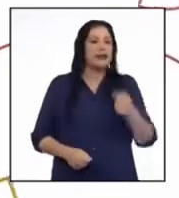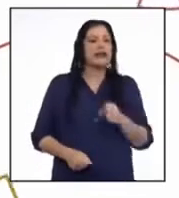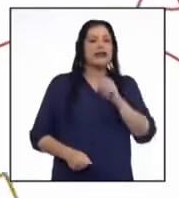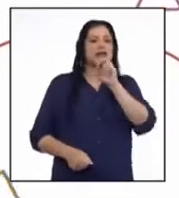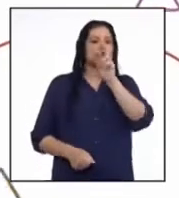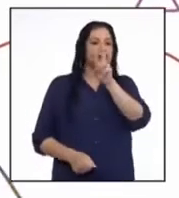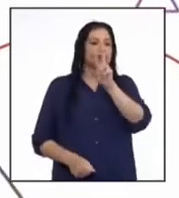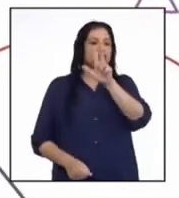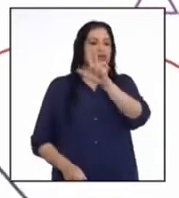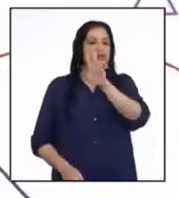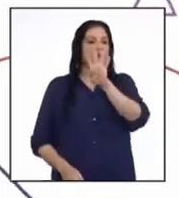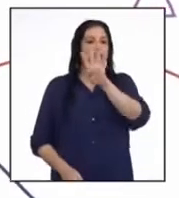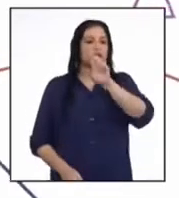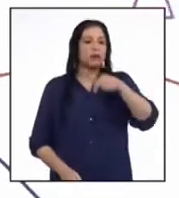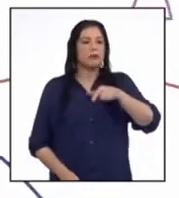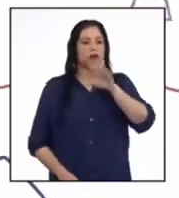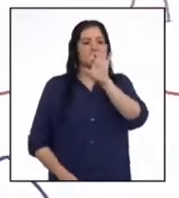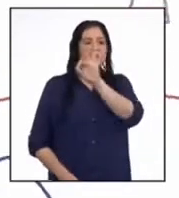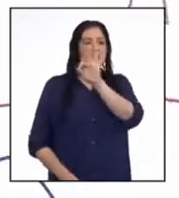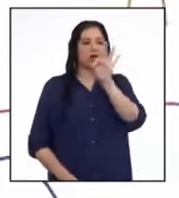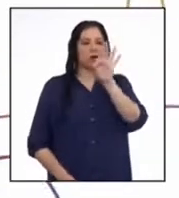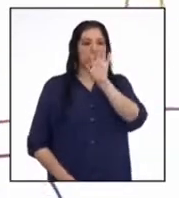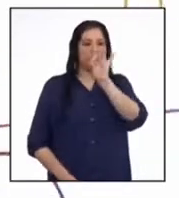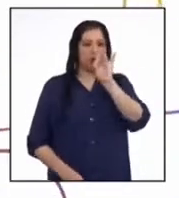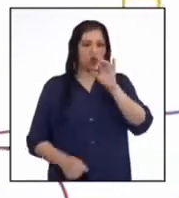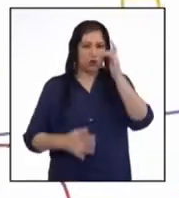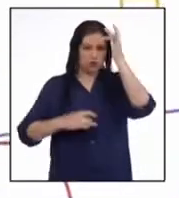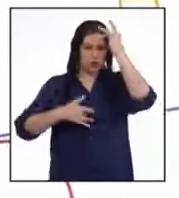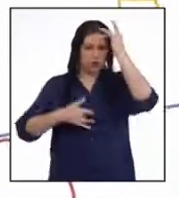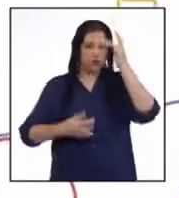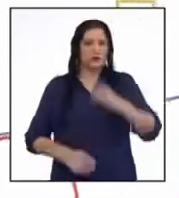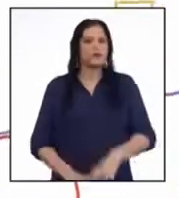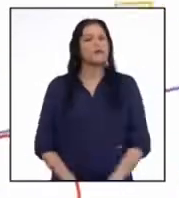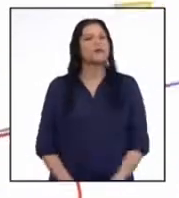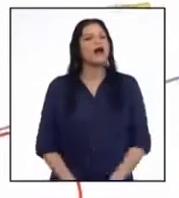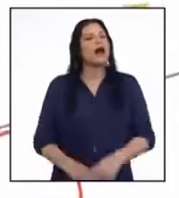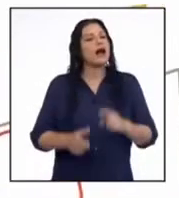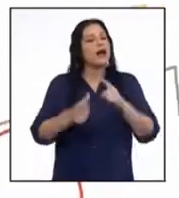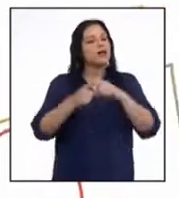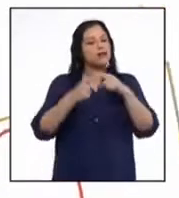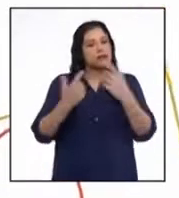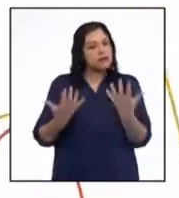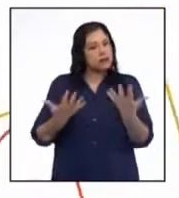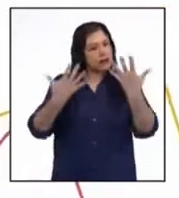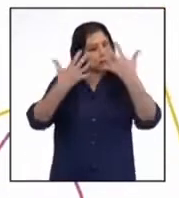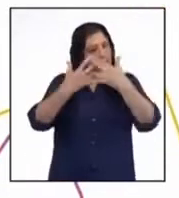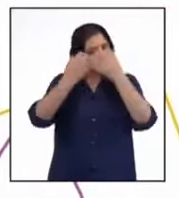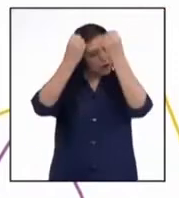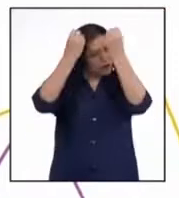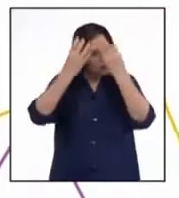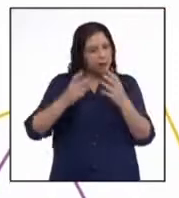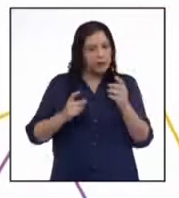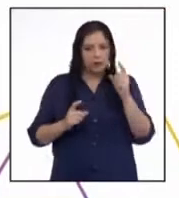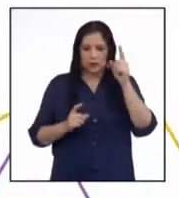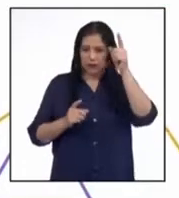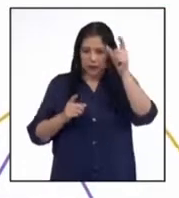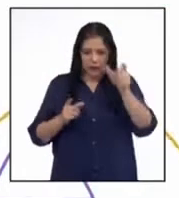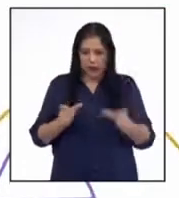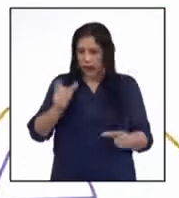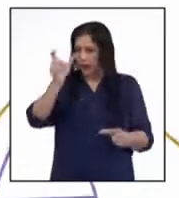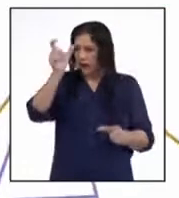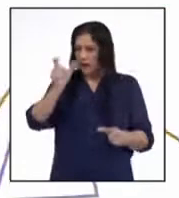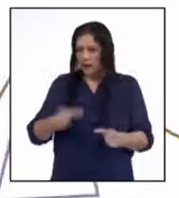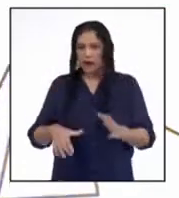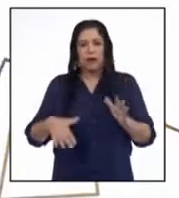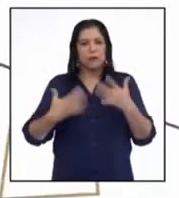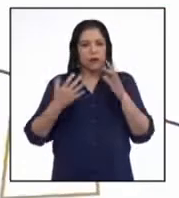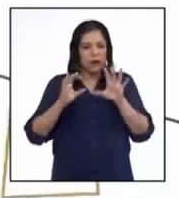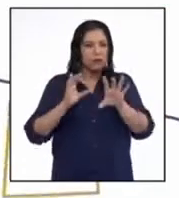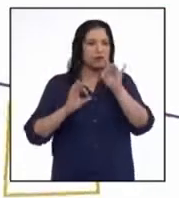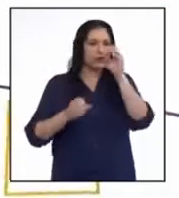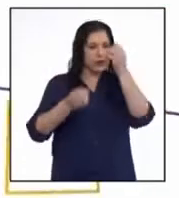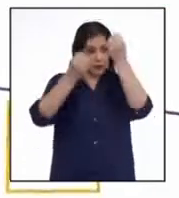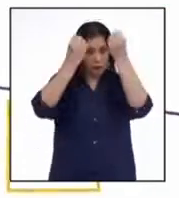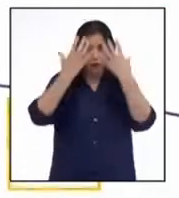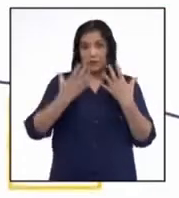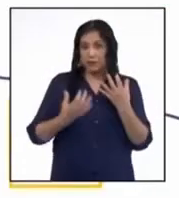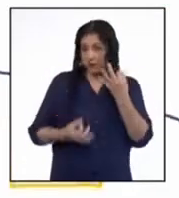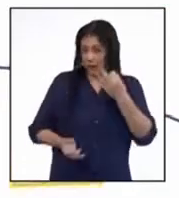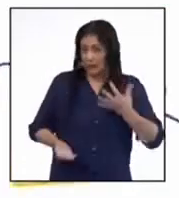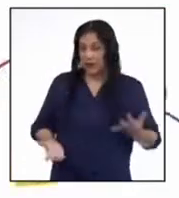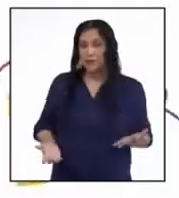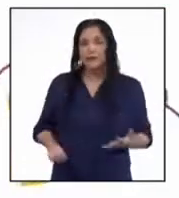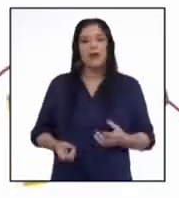234.998. Entonces, relacionando los datos de los extremos, ya podemos extraer información.